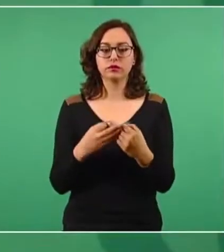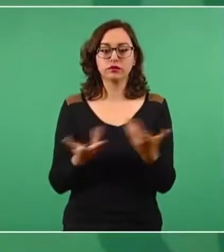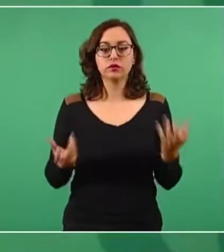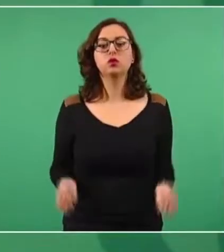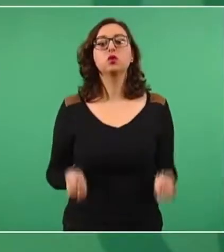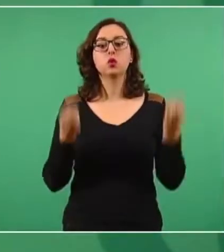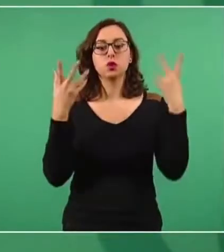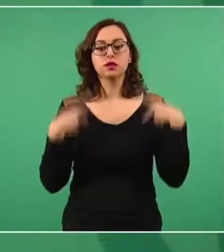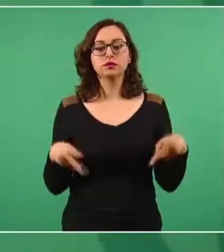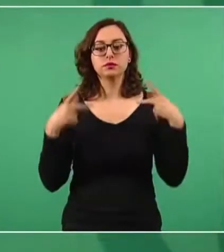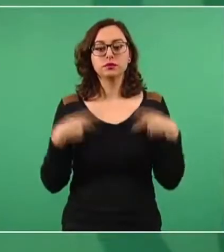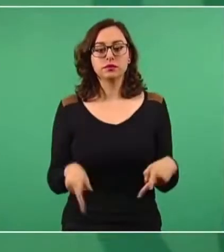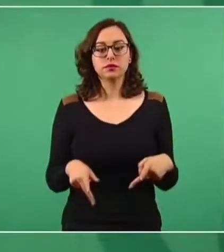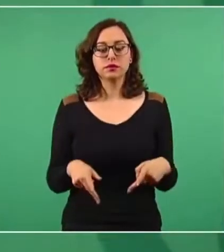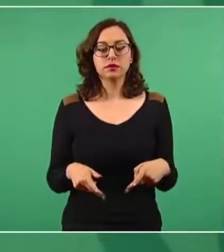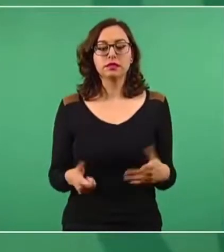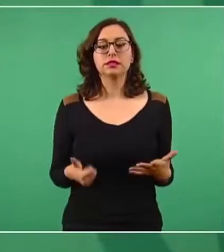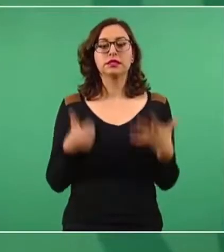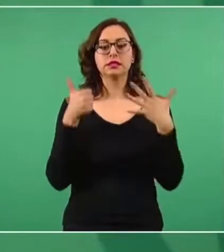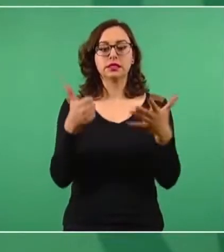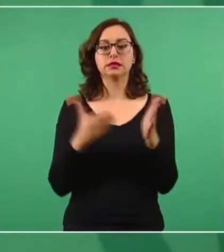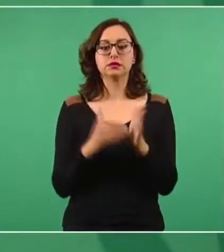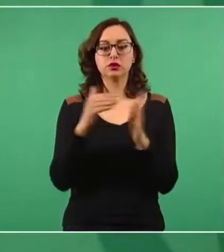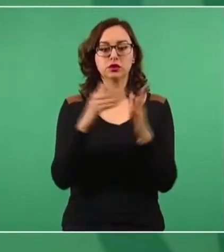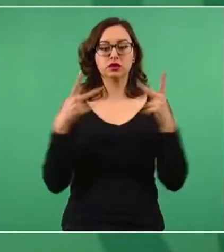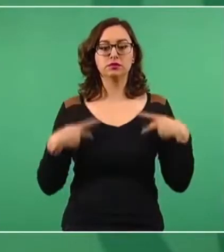de discapacitados.